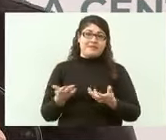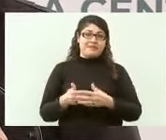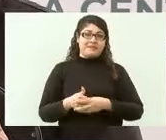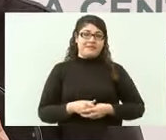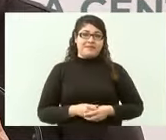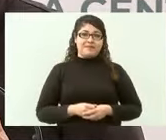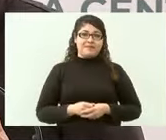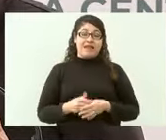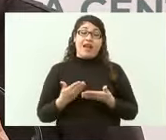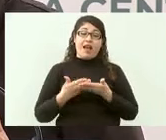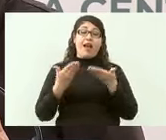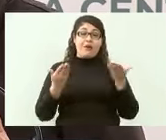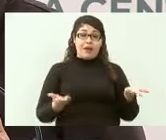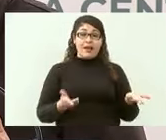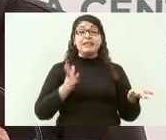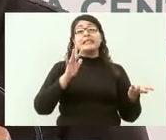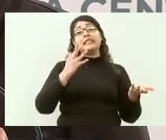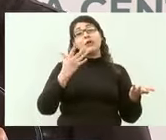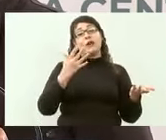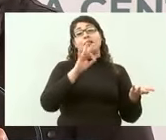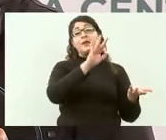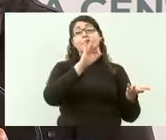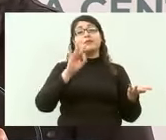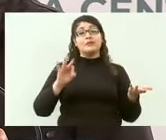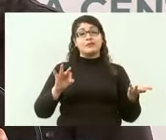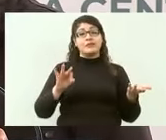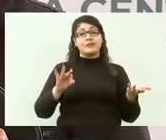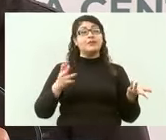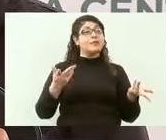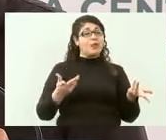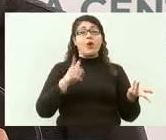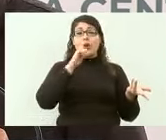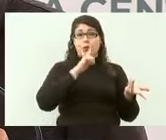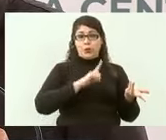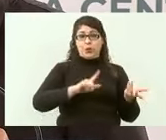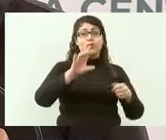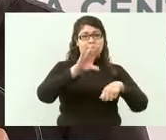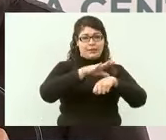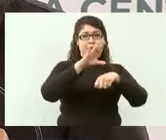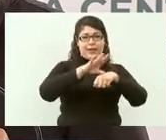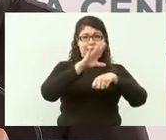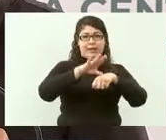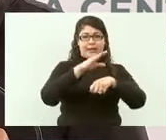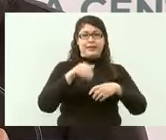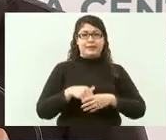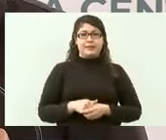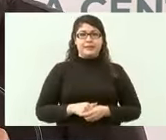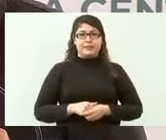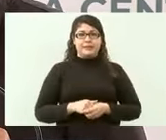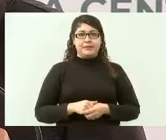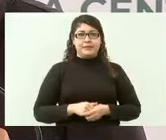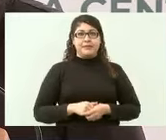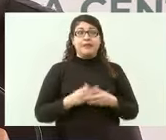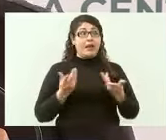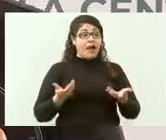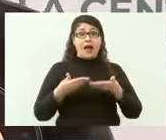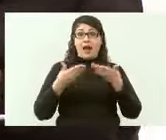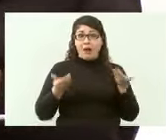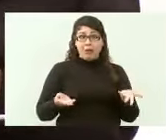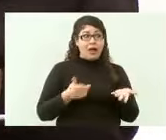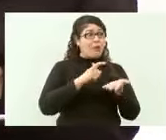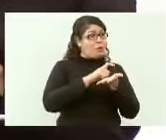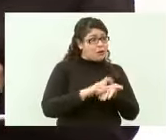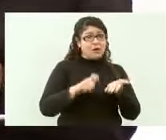energía eléctrica que consumimos se compra a precios elevadísimos